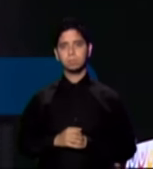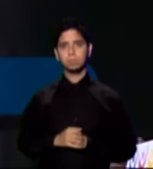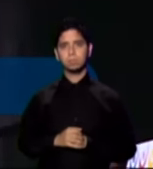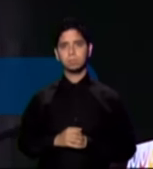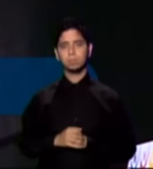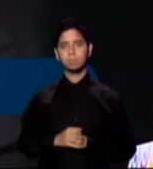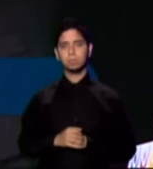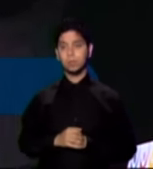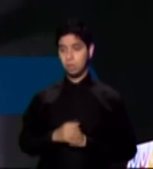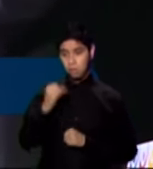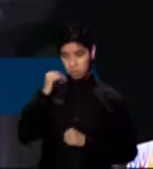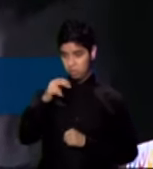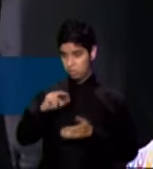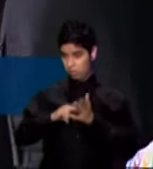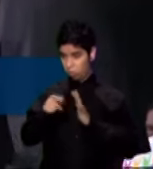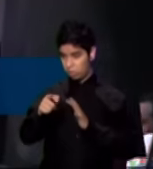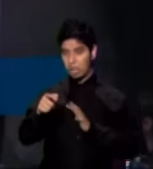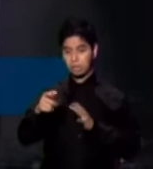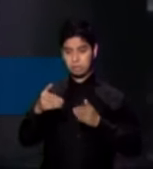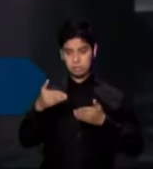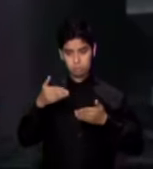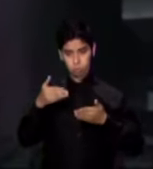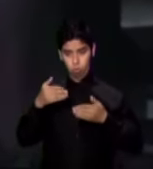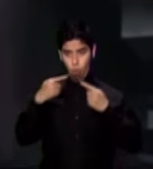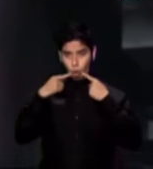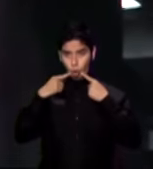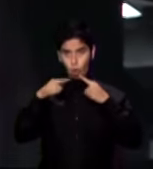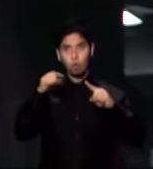usted es capaz de llegar lejos. No ha llegado.